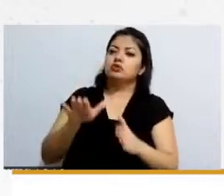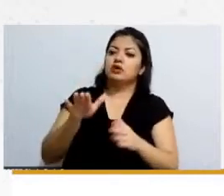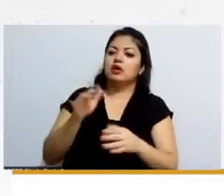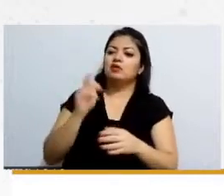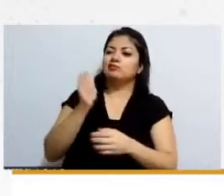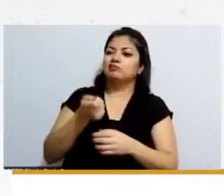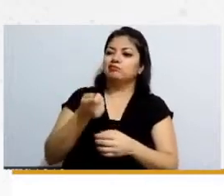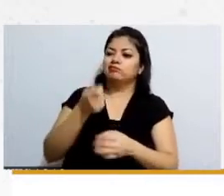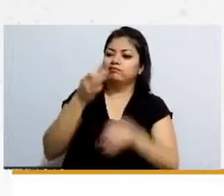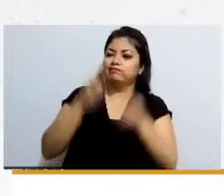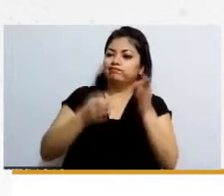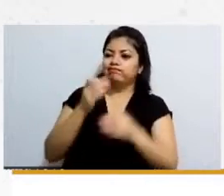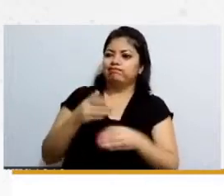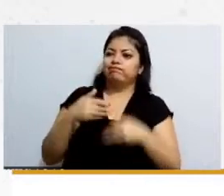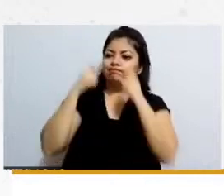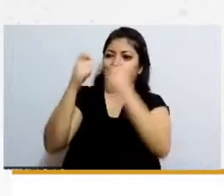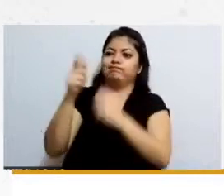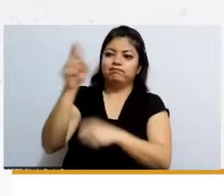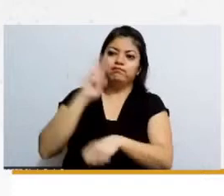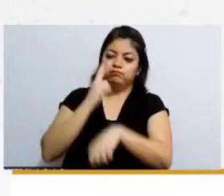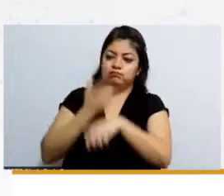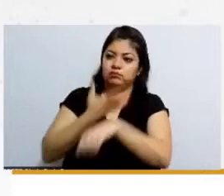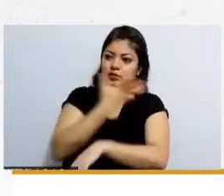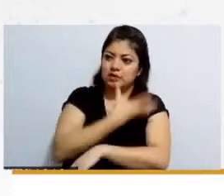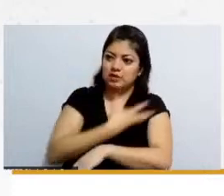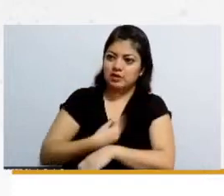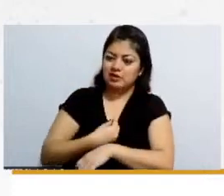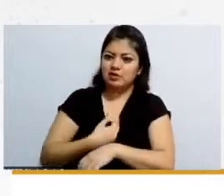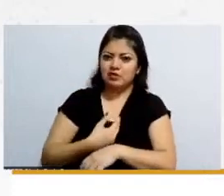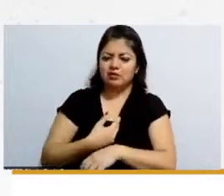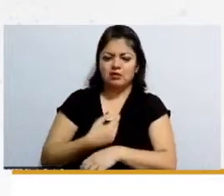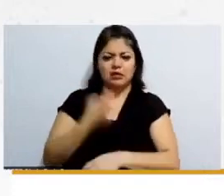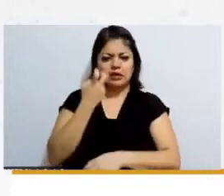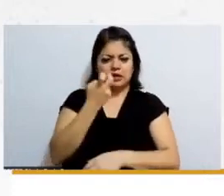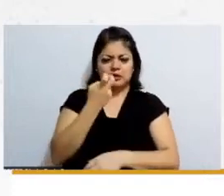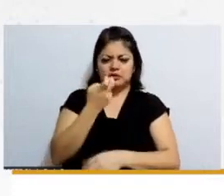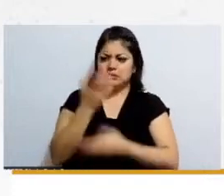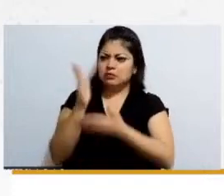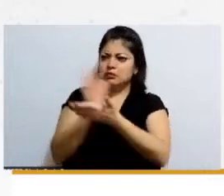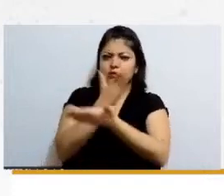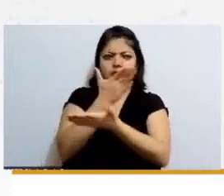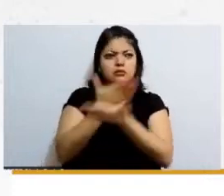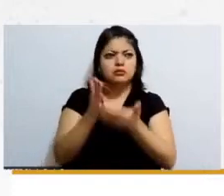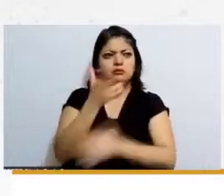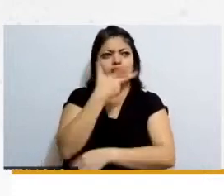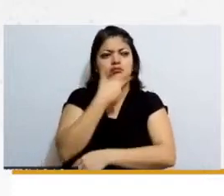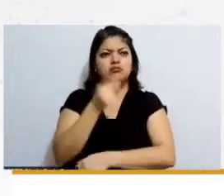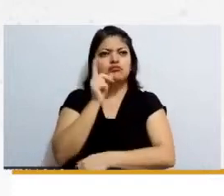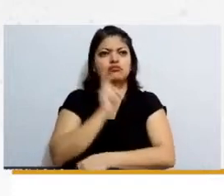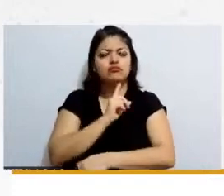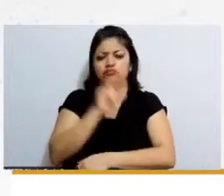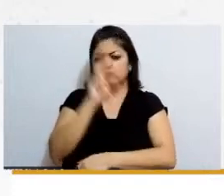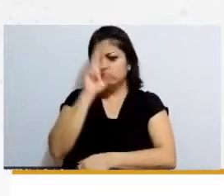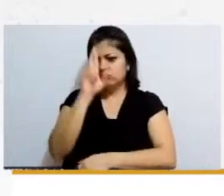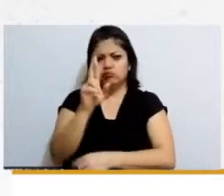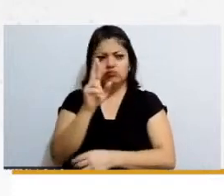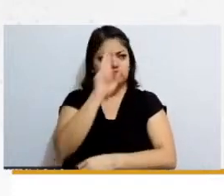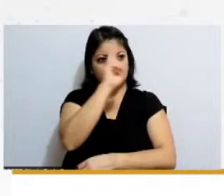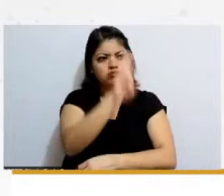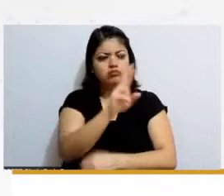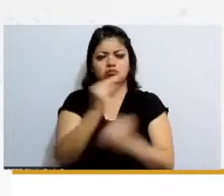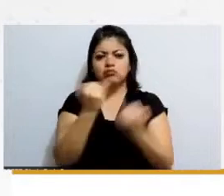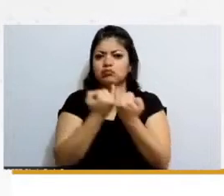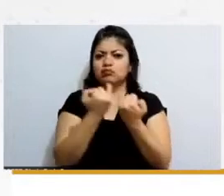y ahí es donde se ve la división y como lo lo llegaba a mencionar esto porque era